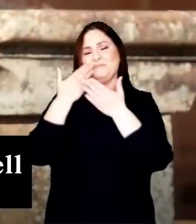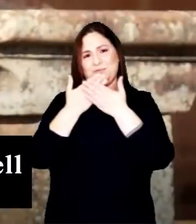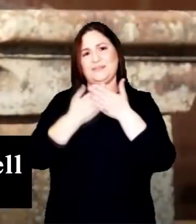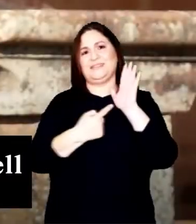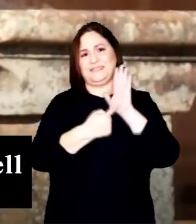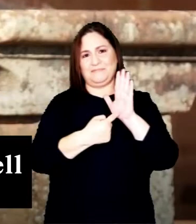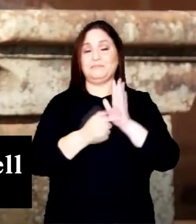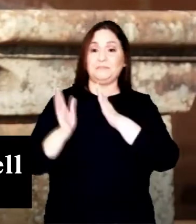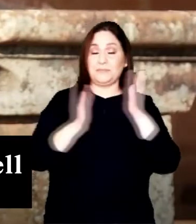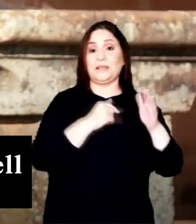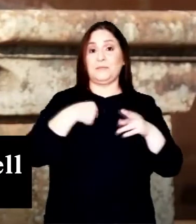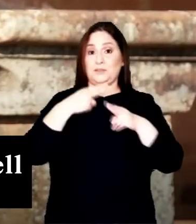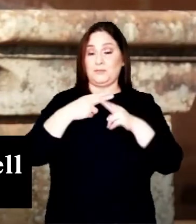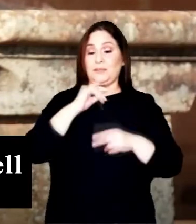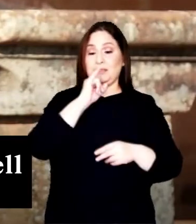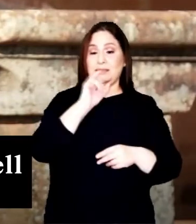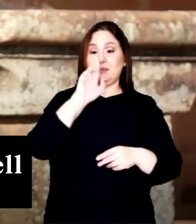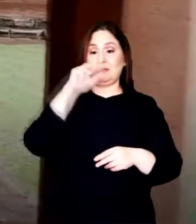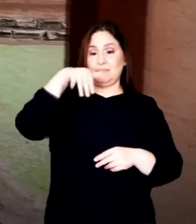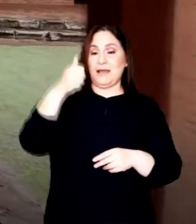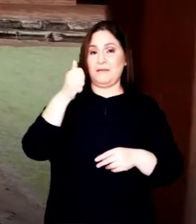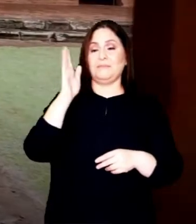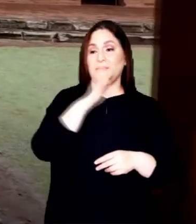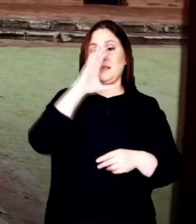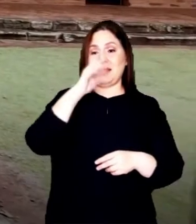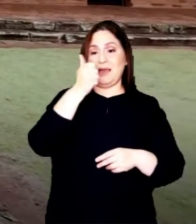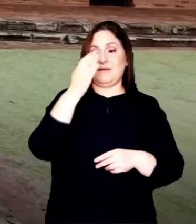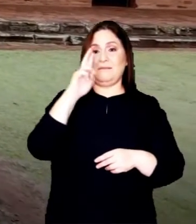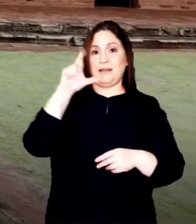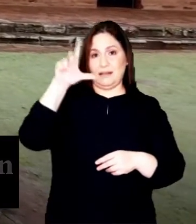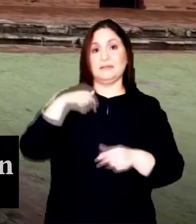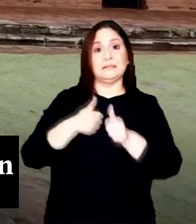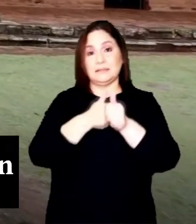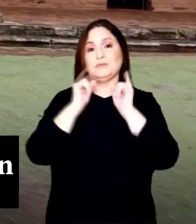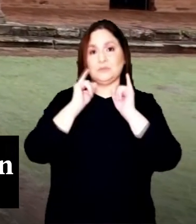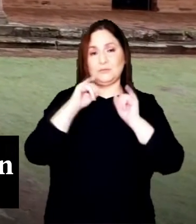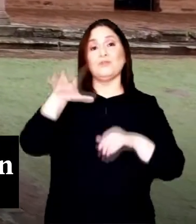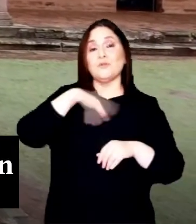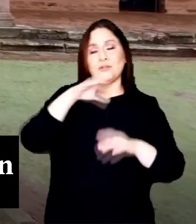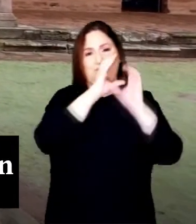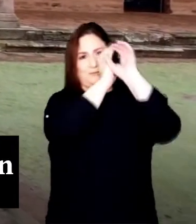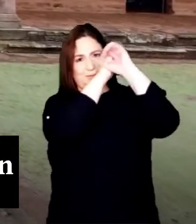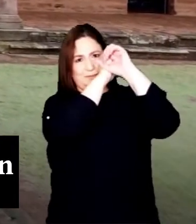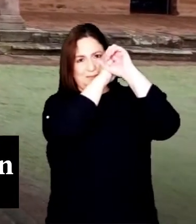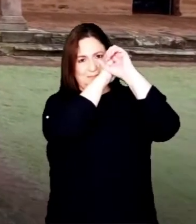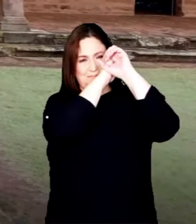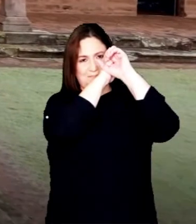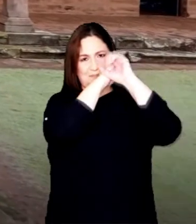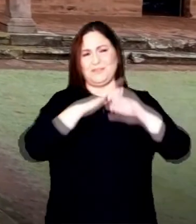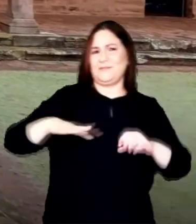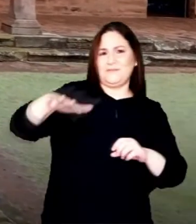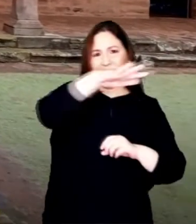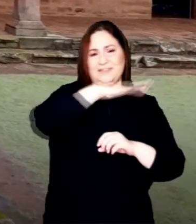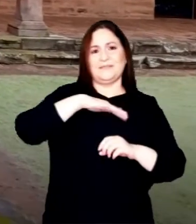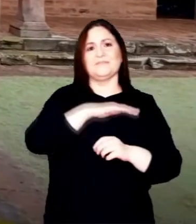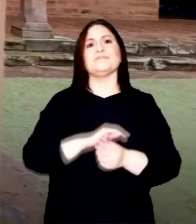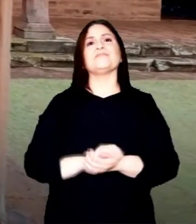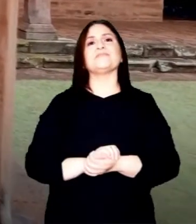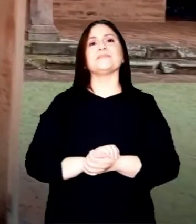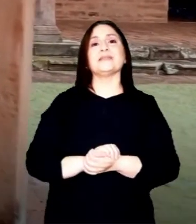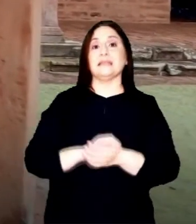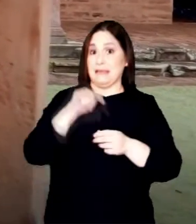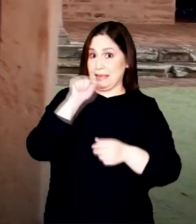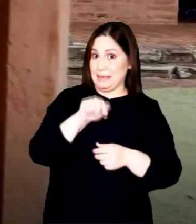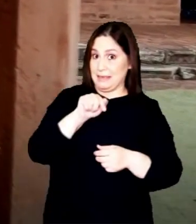ir a la parte del colegio. Yo soy de Irma Cabral, soy de la misión jesuítica